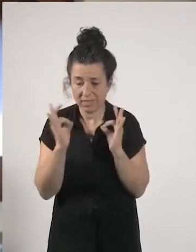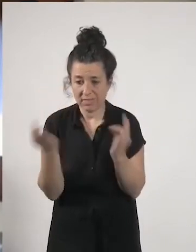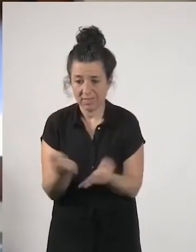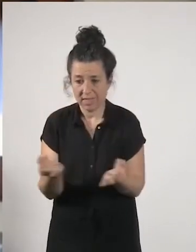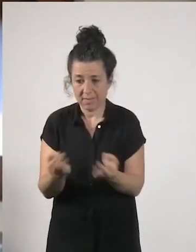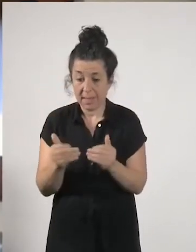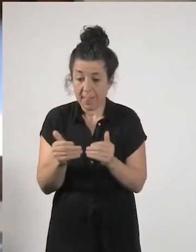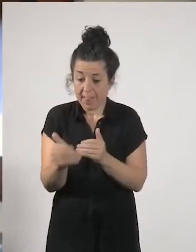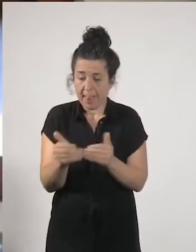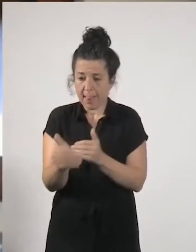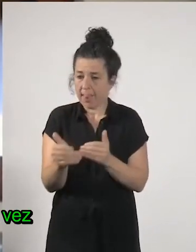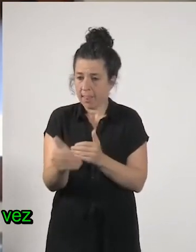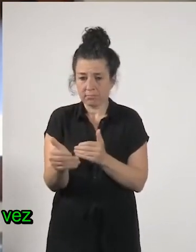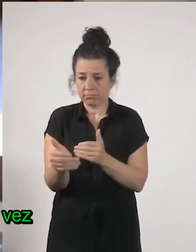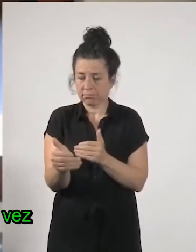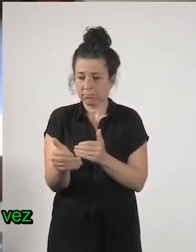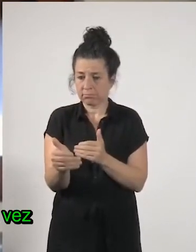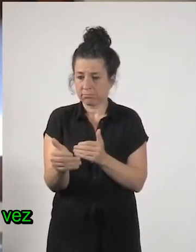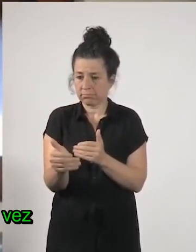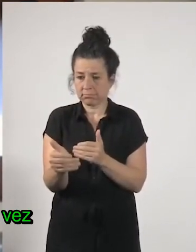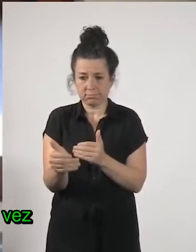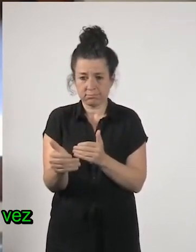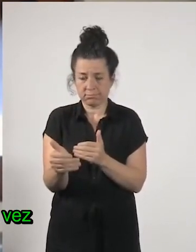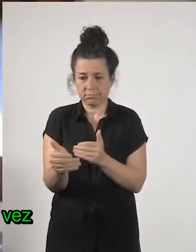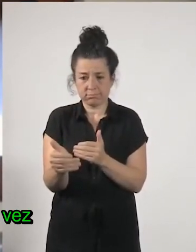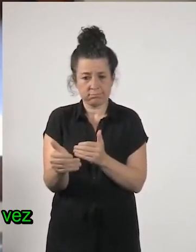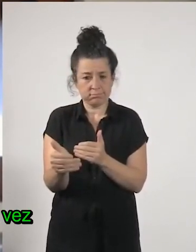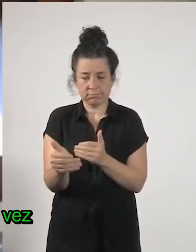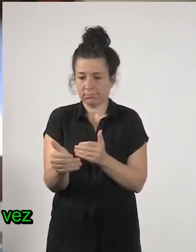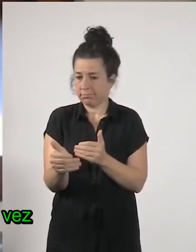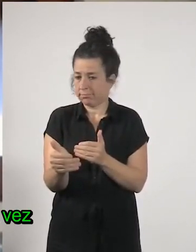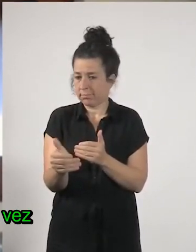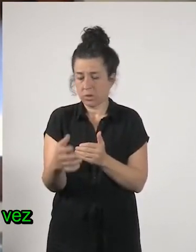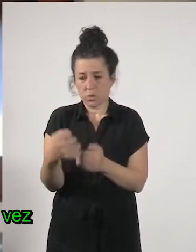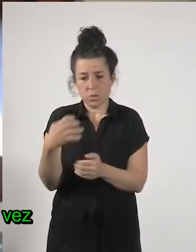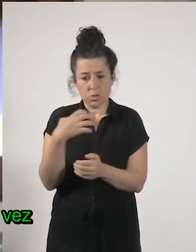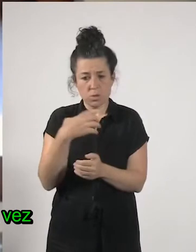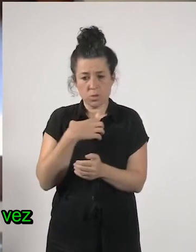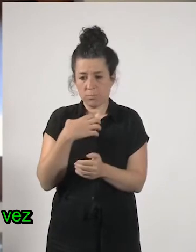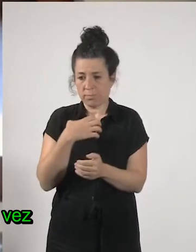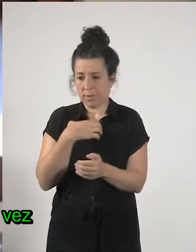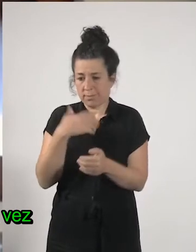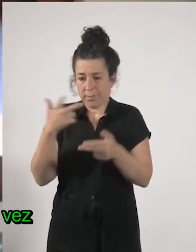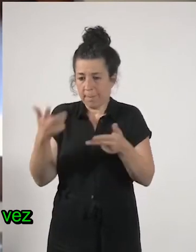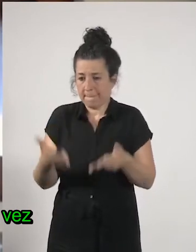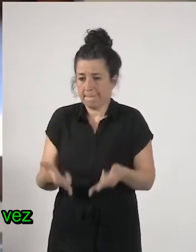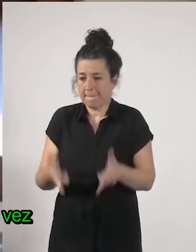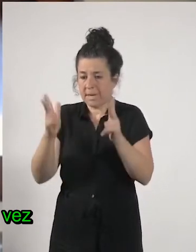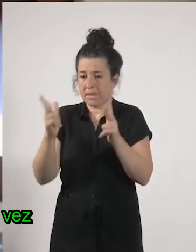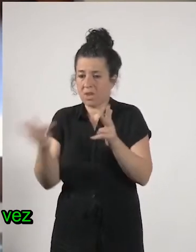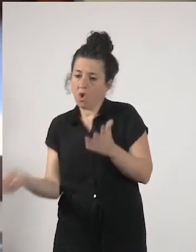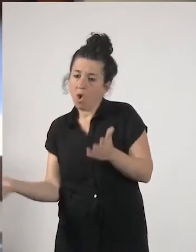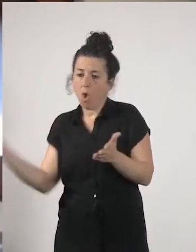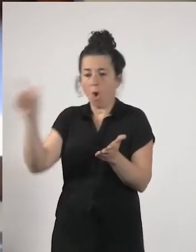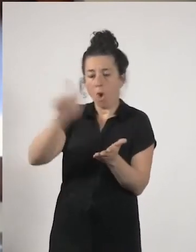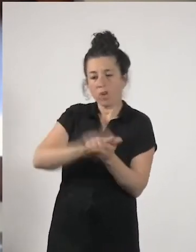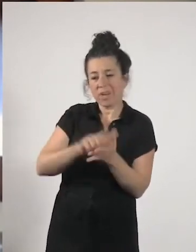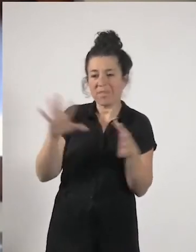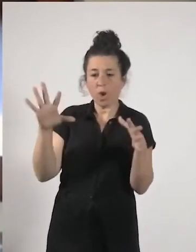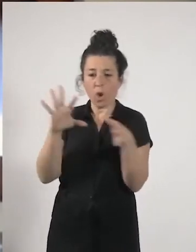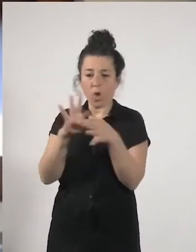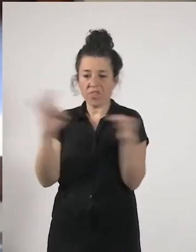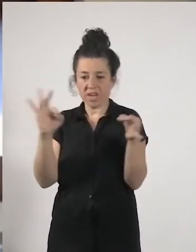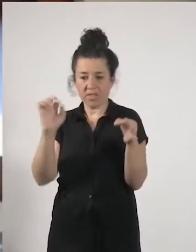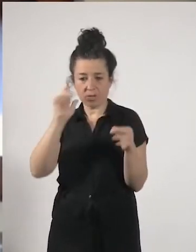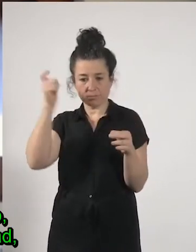plazo eh no eh permitamos que se imponga otra vez el término conciliación eh